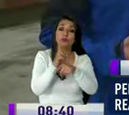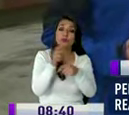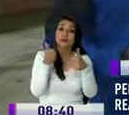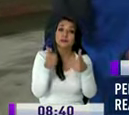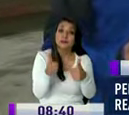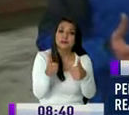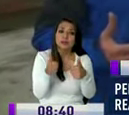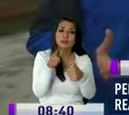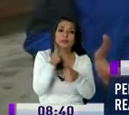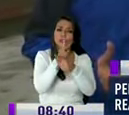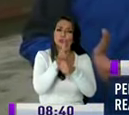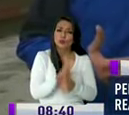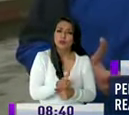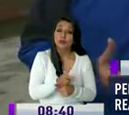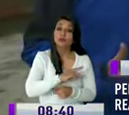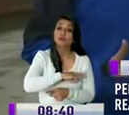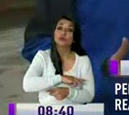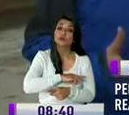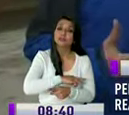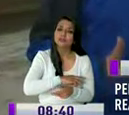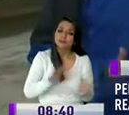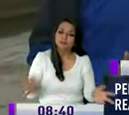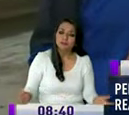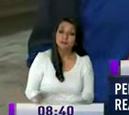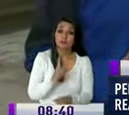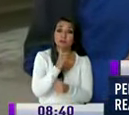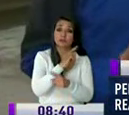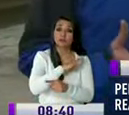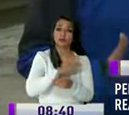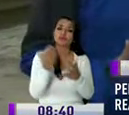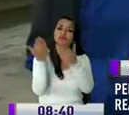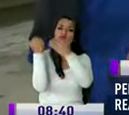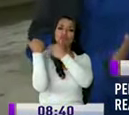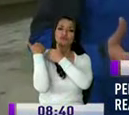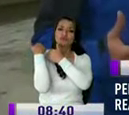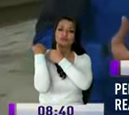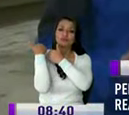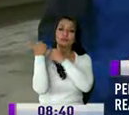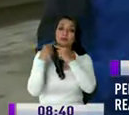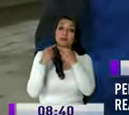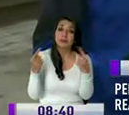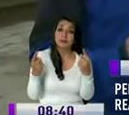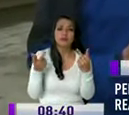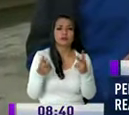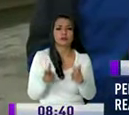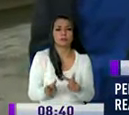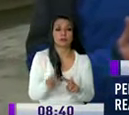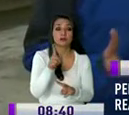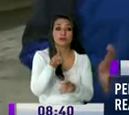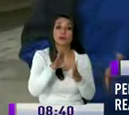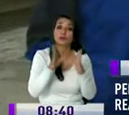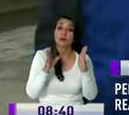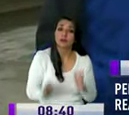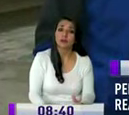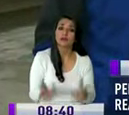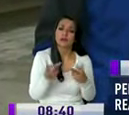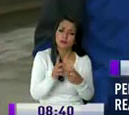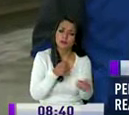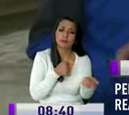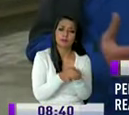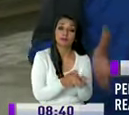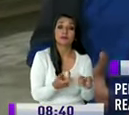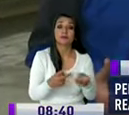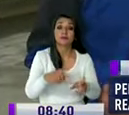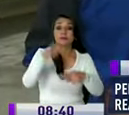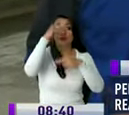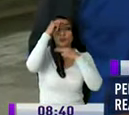del espacio público que como municipio nosotros estamos encargados de realizar esta misión y obviamente el fortalecimiento por parte de los medios de comunicación